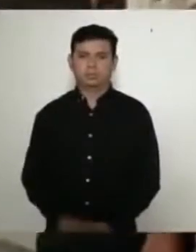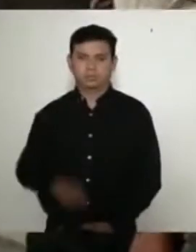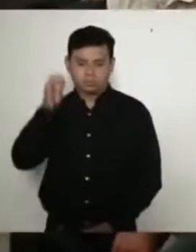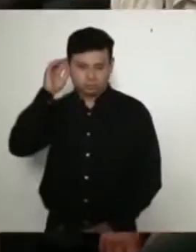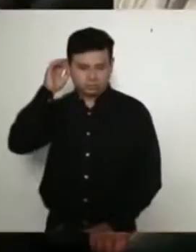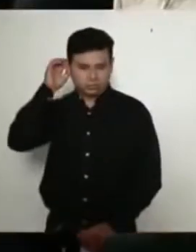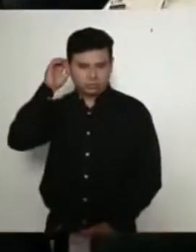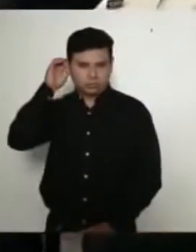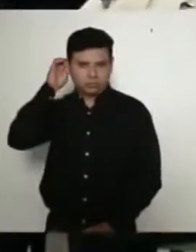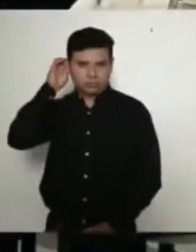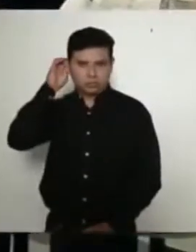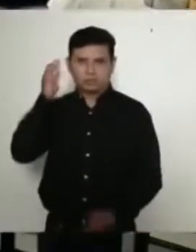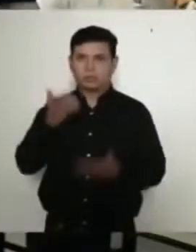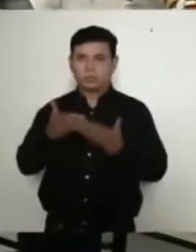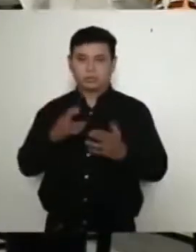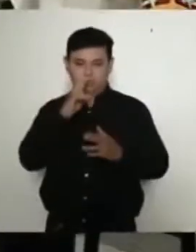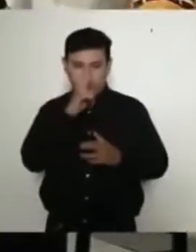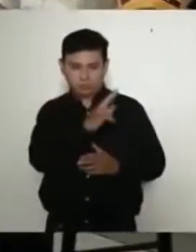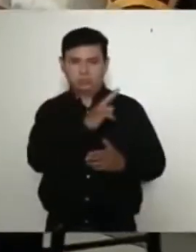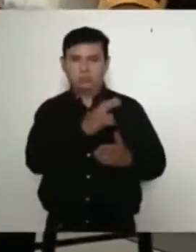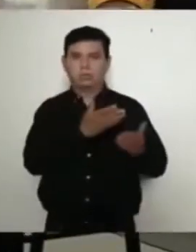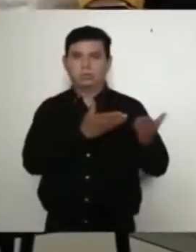Mega Noticias, Alfredo Castro.